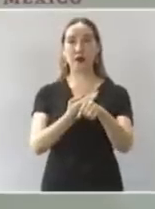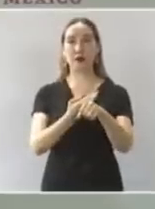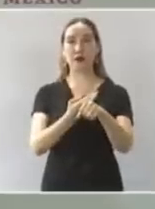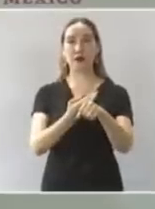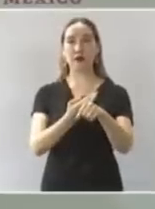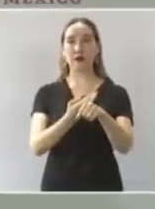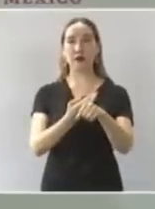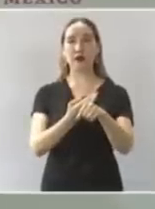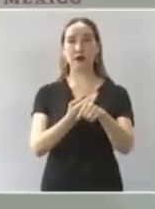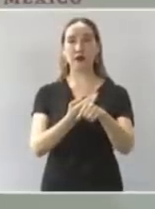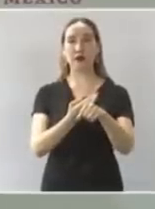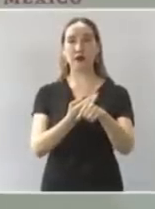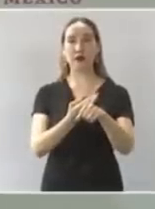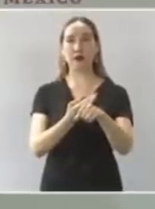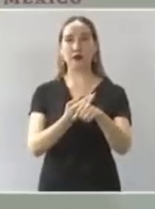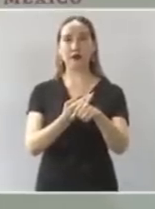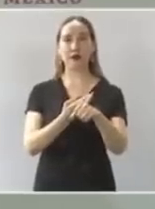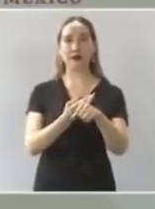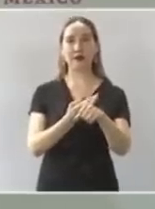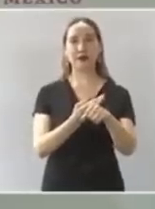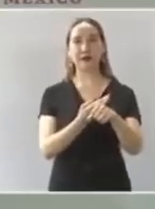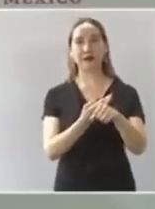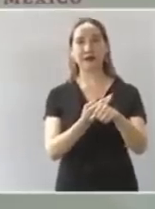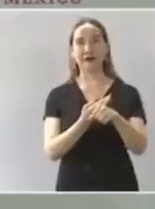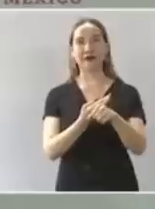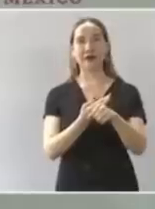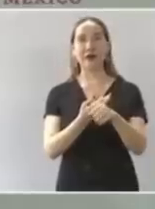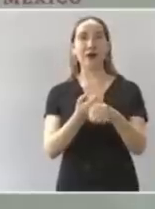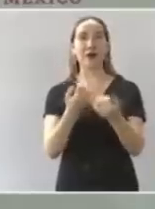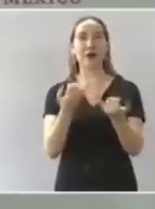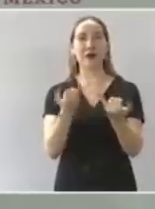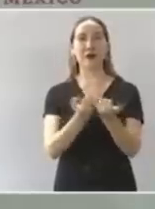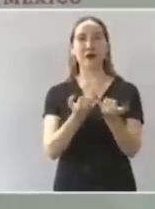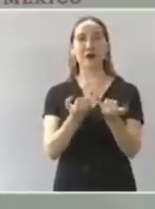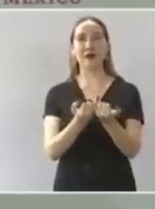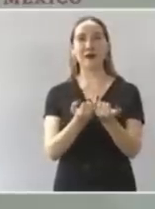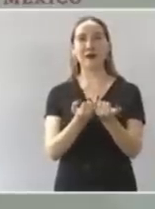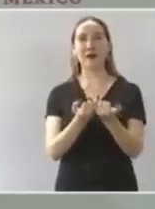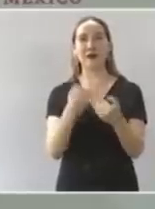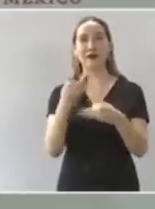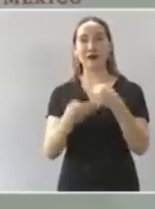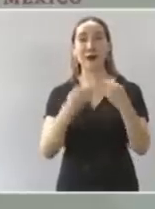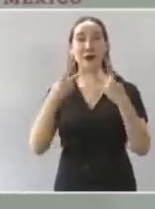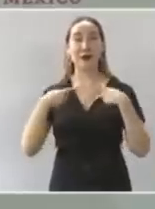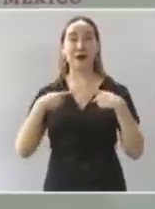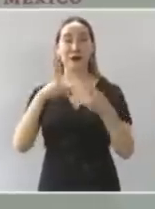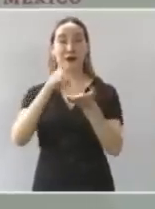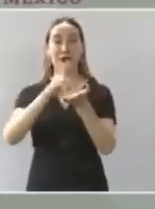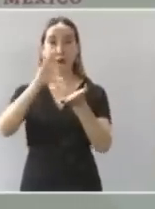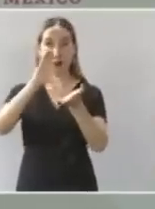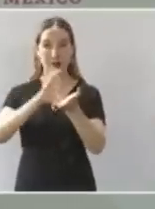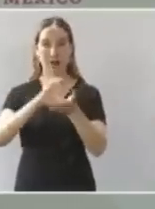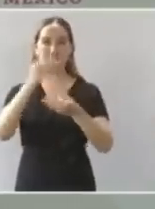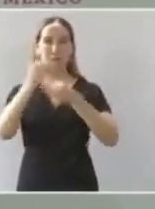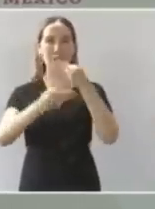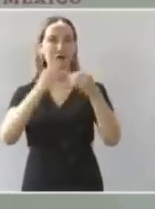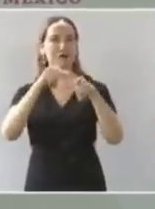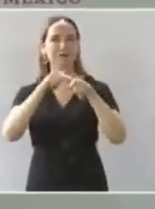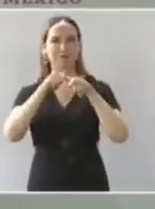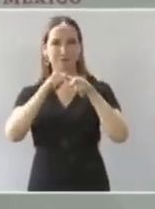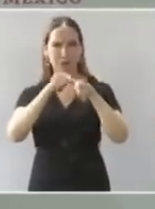los discapacitados de San Luis Potosí van a tener su pensión todos completamente